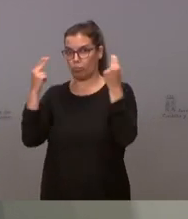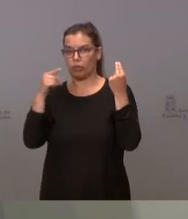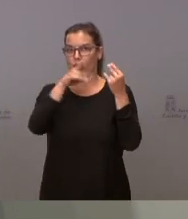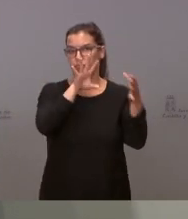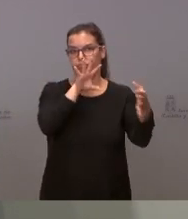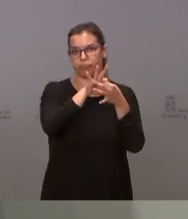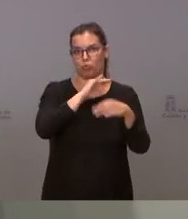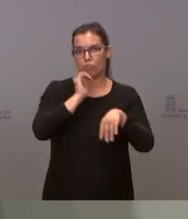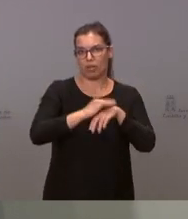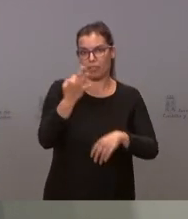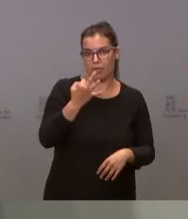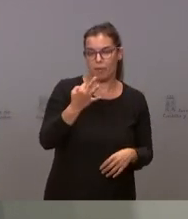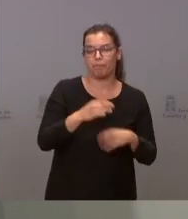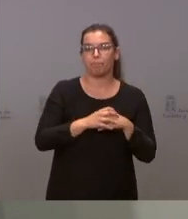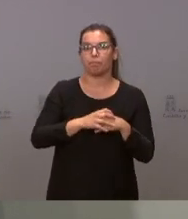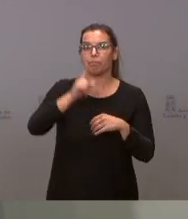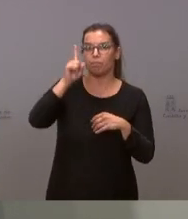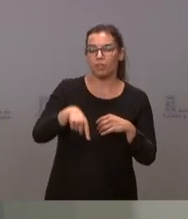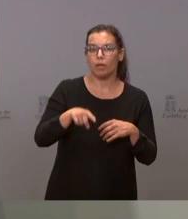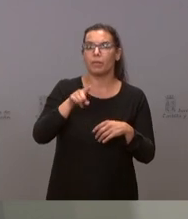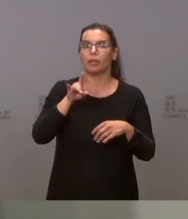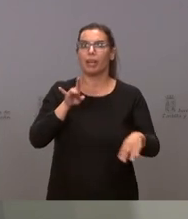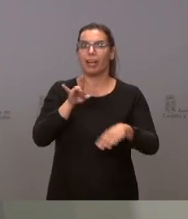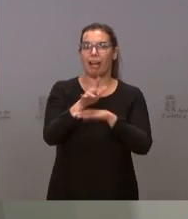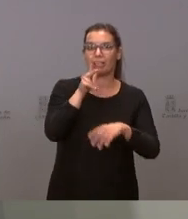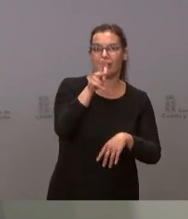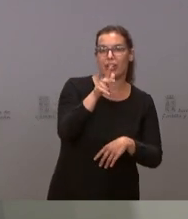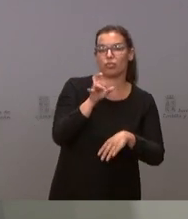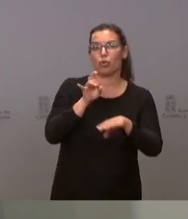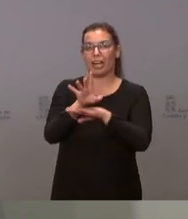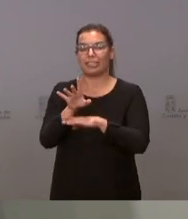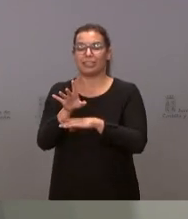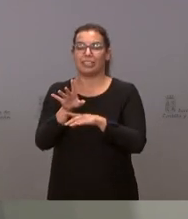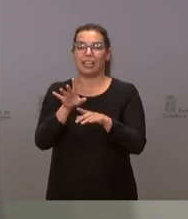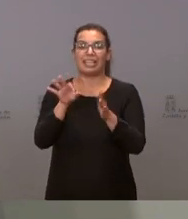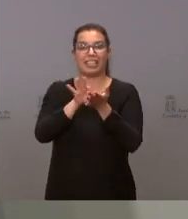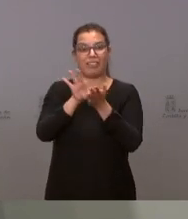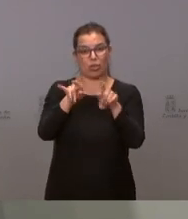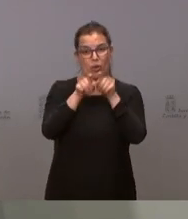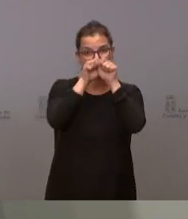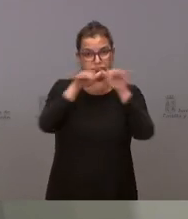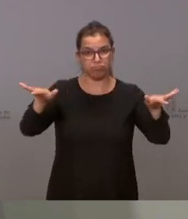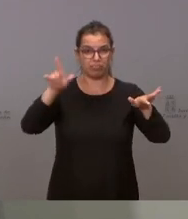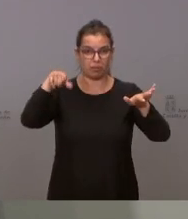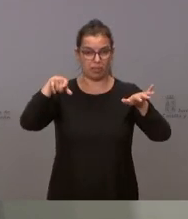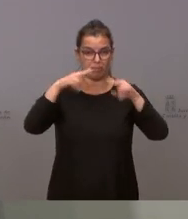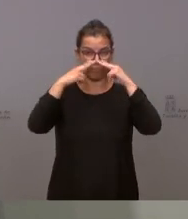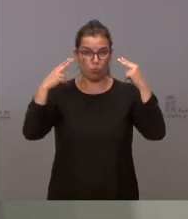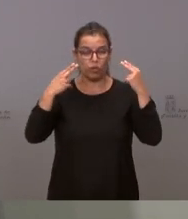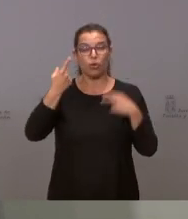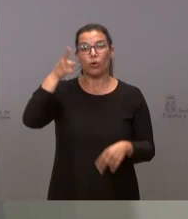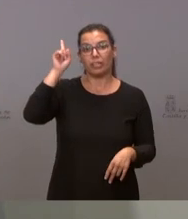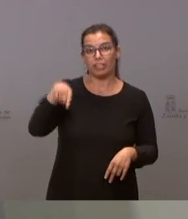que vamos a obligar también a publicar una carta de derechos y de servicios a todas ellas, y que todos estos datos sean